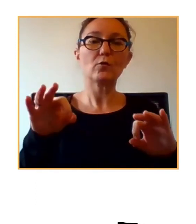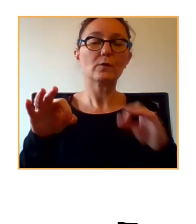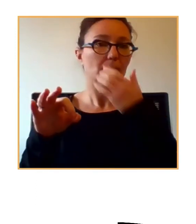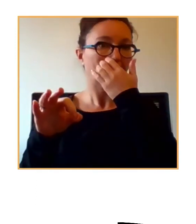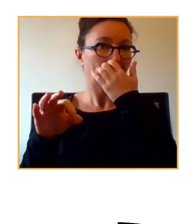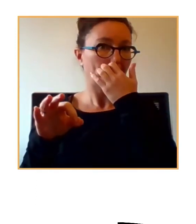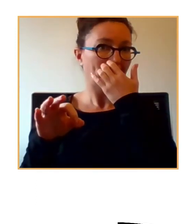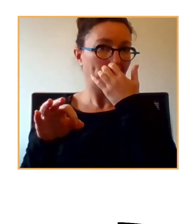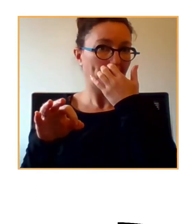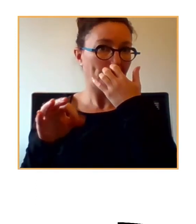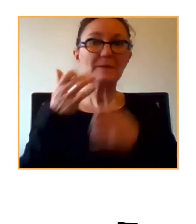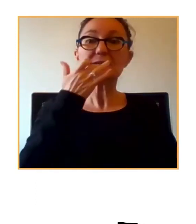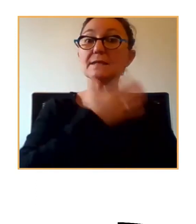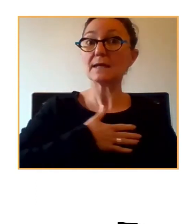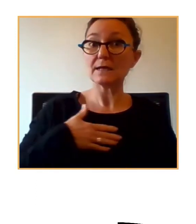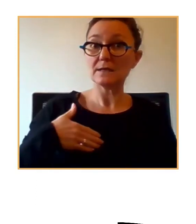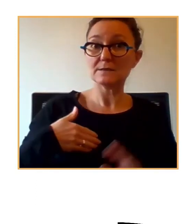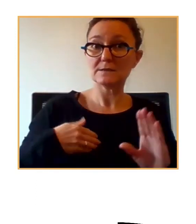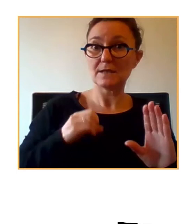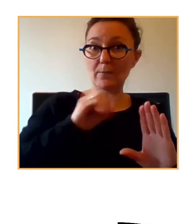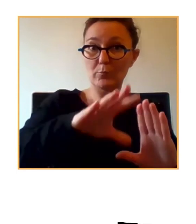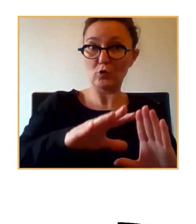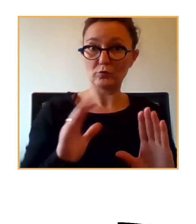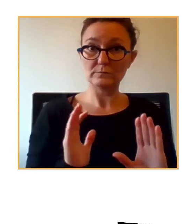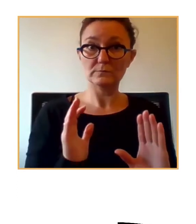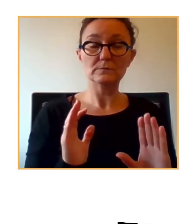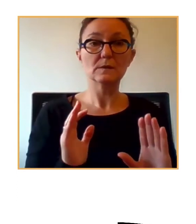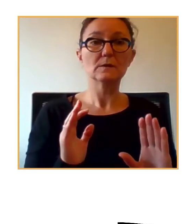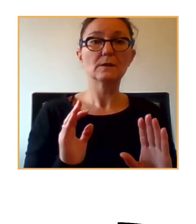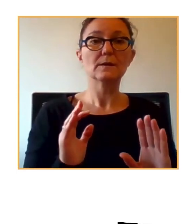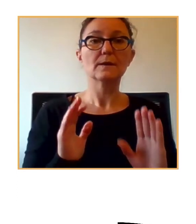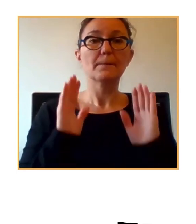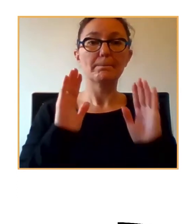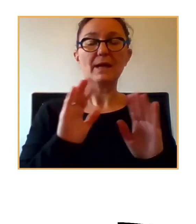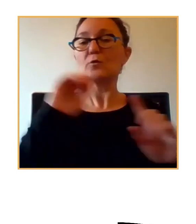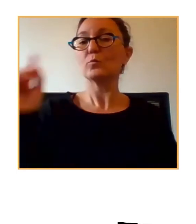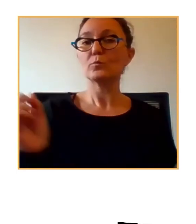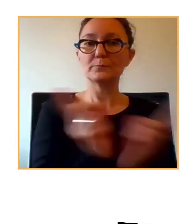ahí. Si queréis la pongo, aunque es una cuestión muy esquemática.